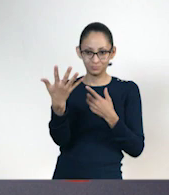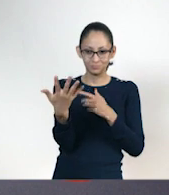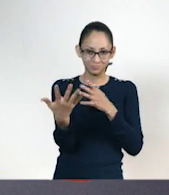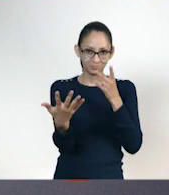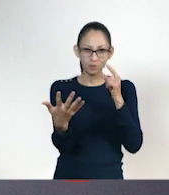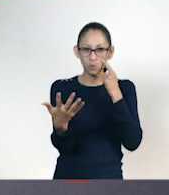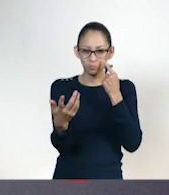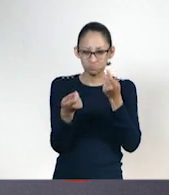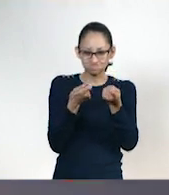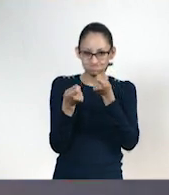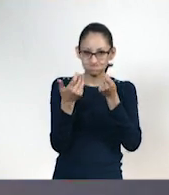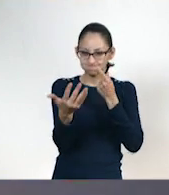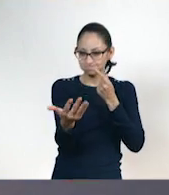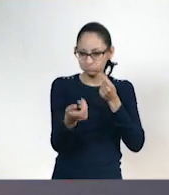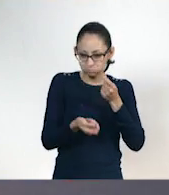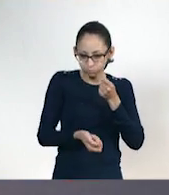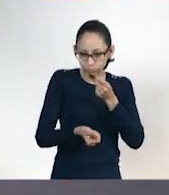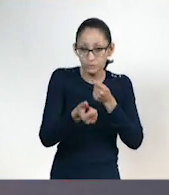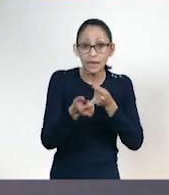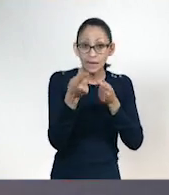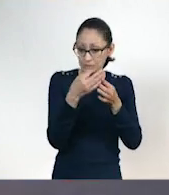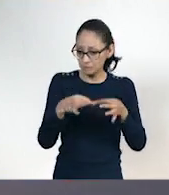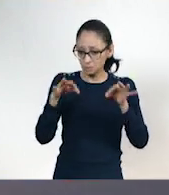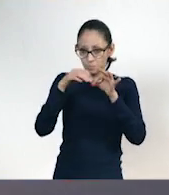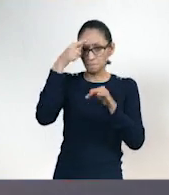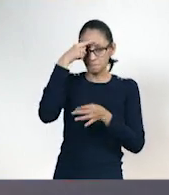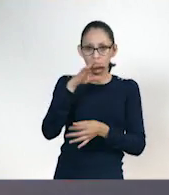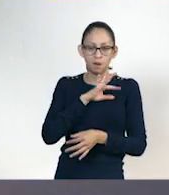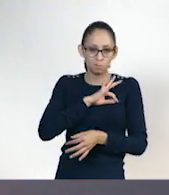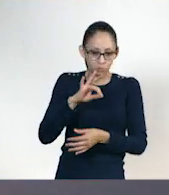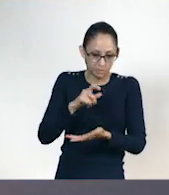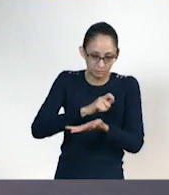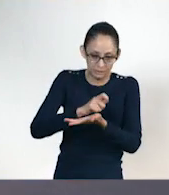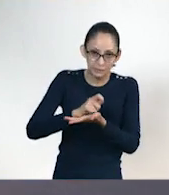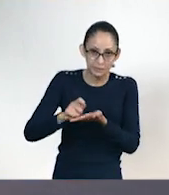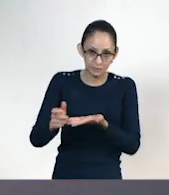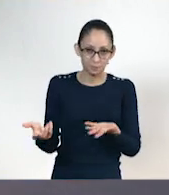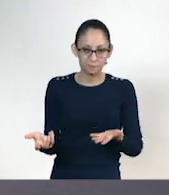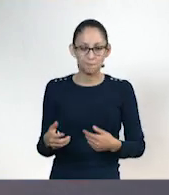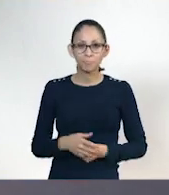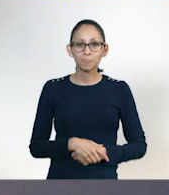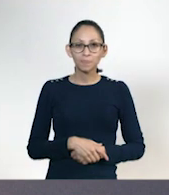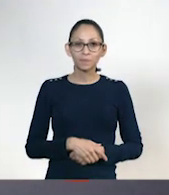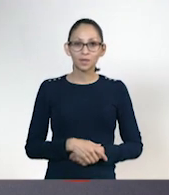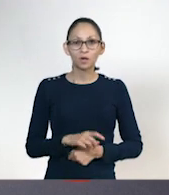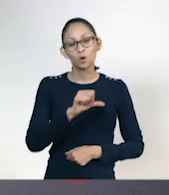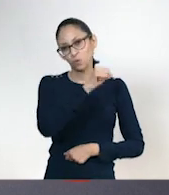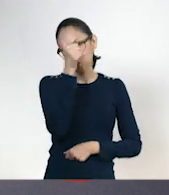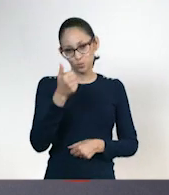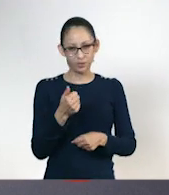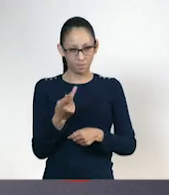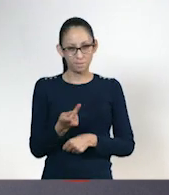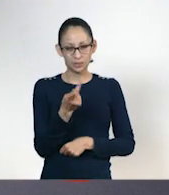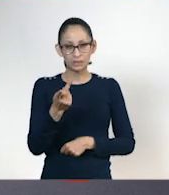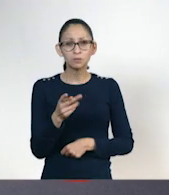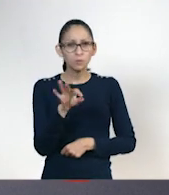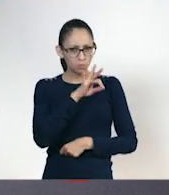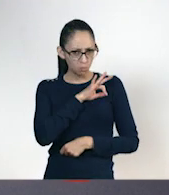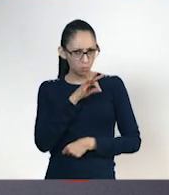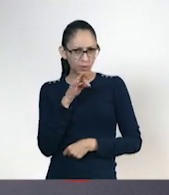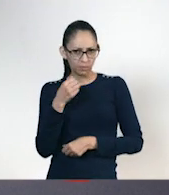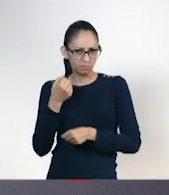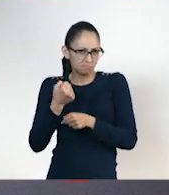para la lectoescritura. Perfecto, maestro. ¿Me parece si vamos con otra pregunta? Adelante. ¿Se puede practicar